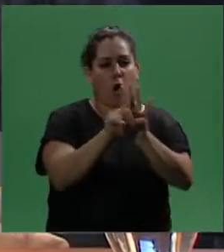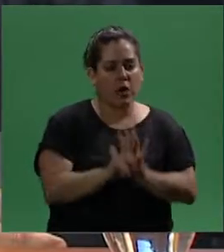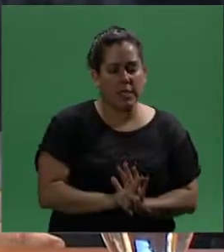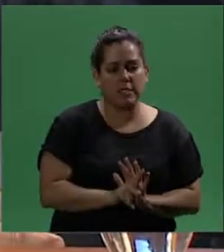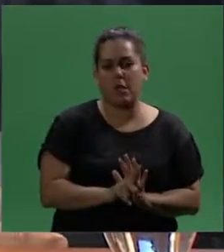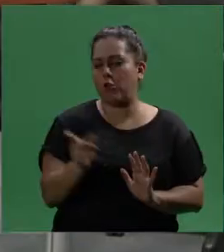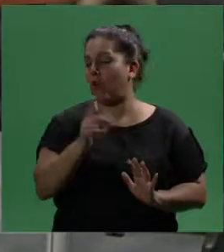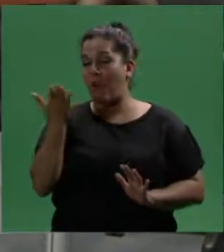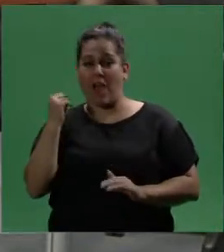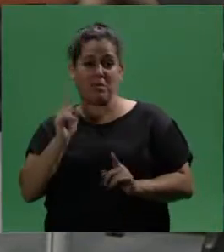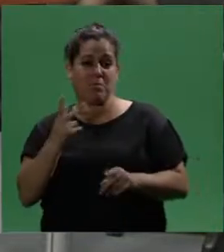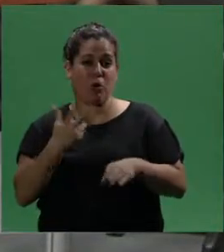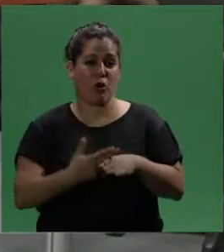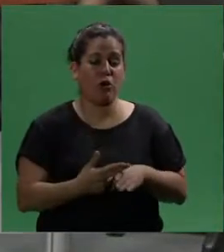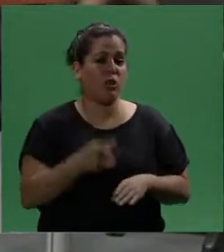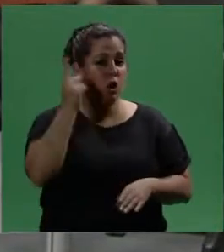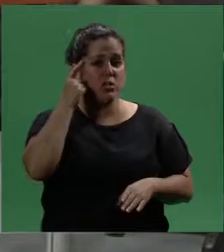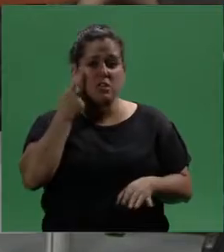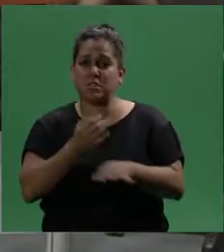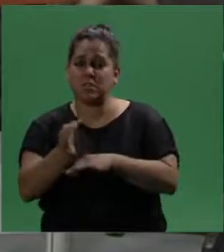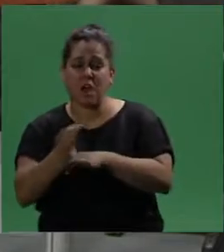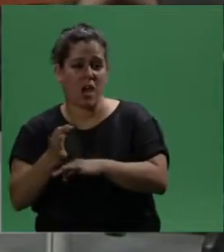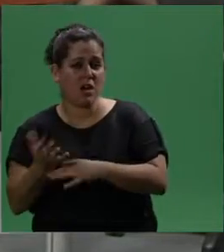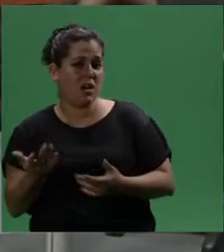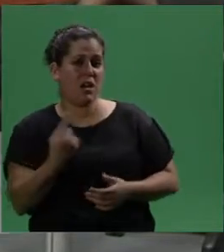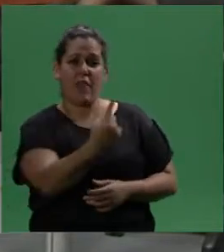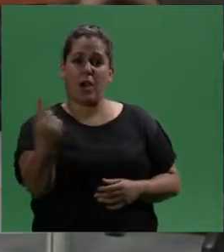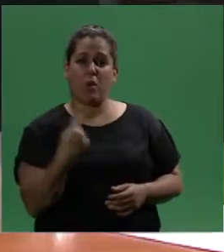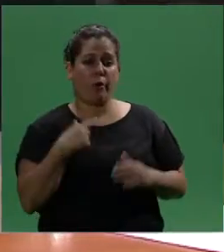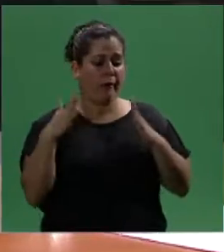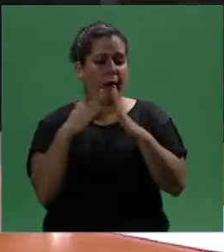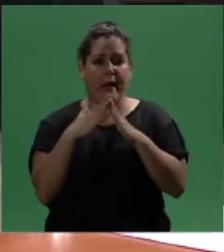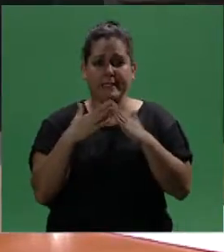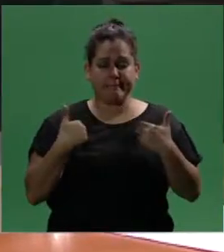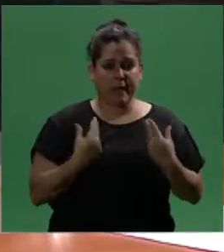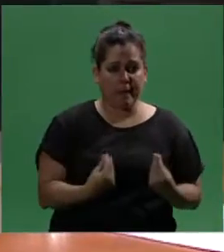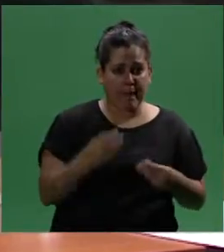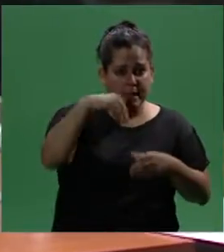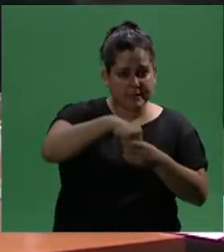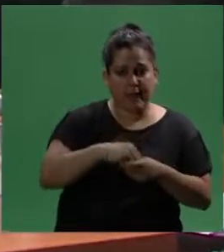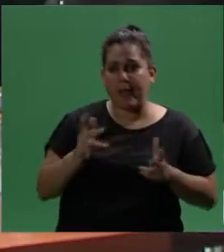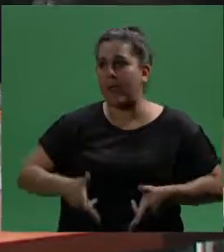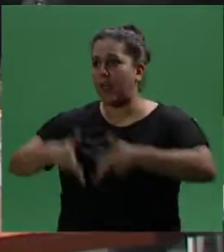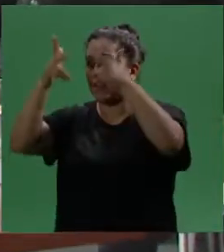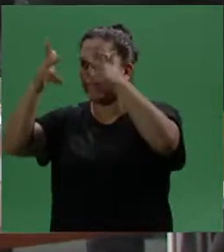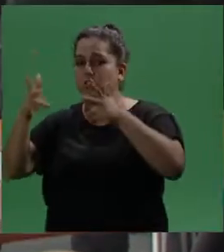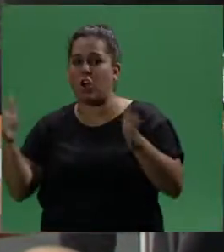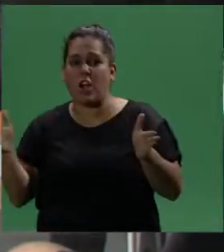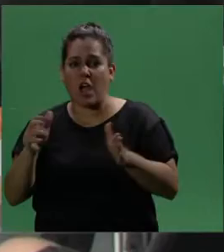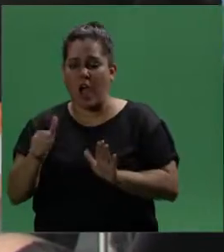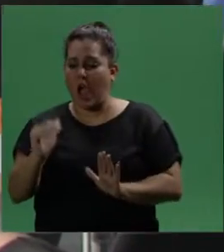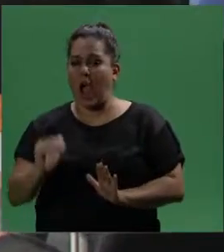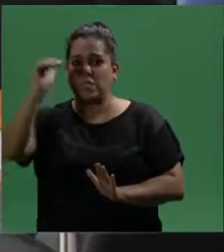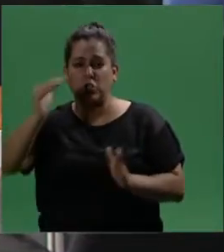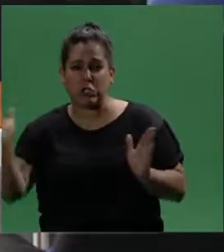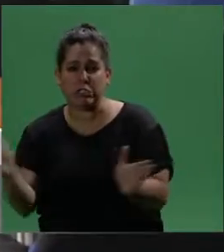que se hagan. no es lo que hablaba yo antes de corte. Justamente concientizar desde casa, desde los edificios donde vivimos, que los ascensores son